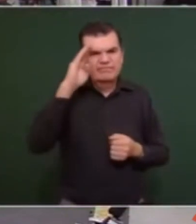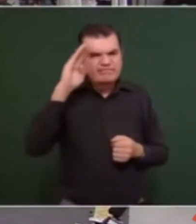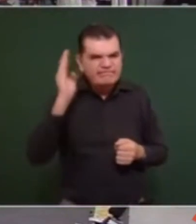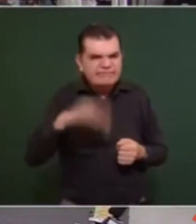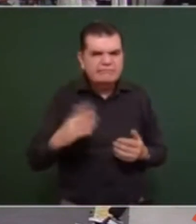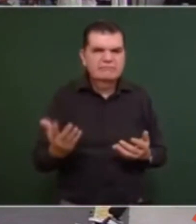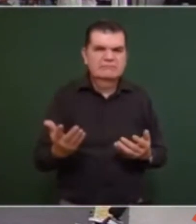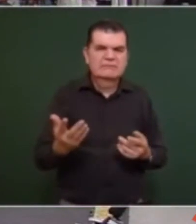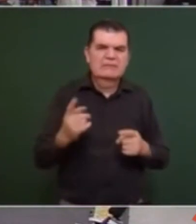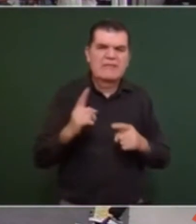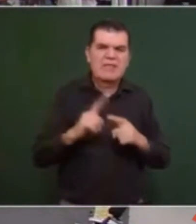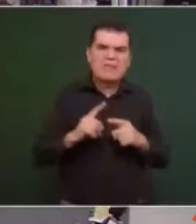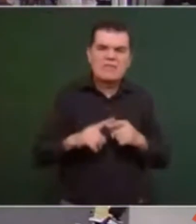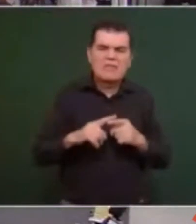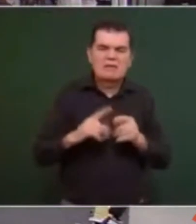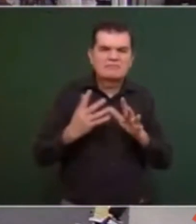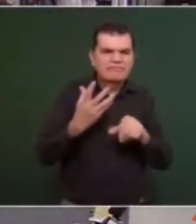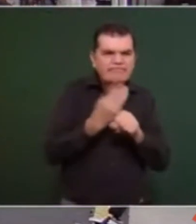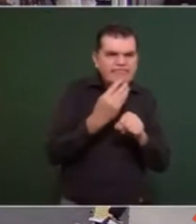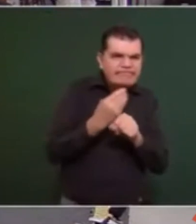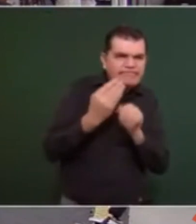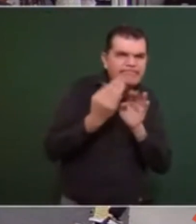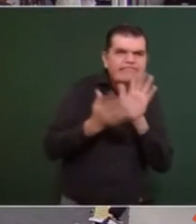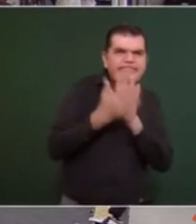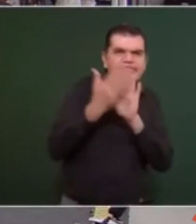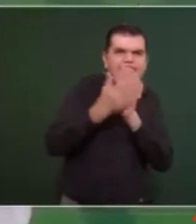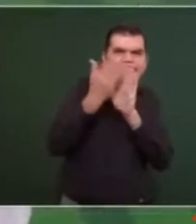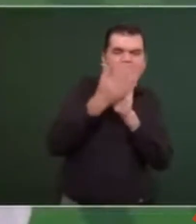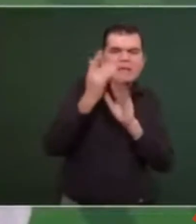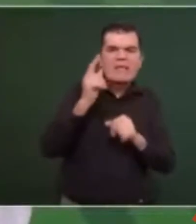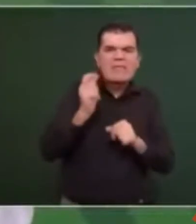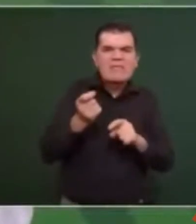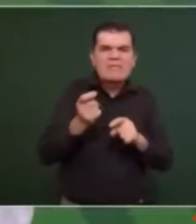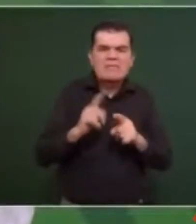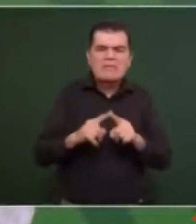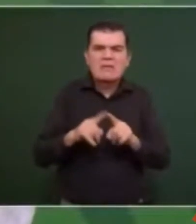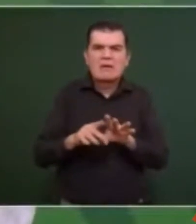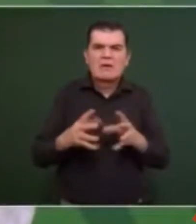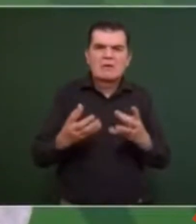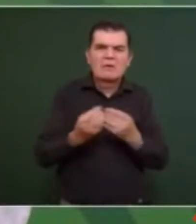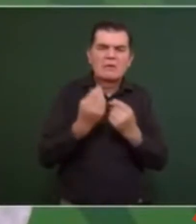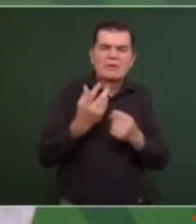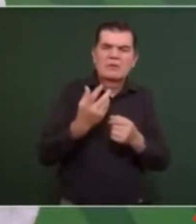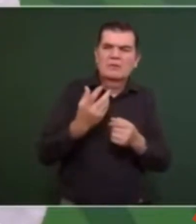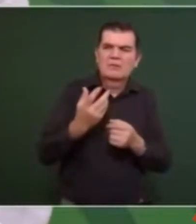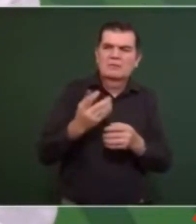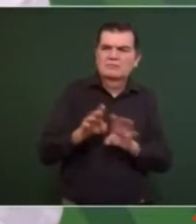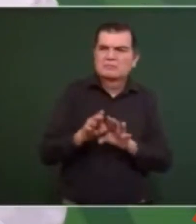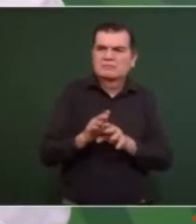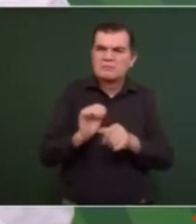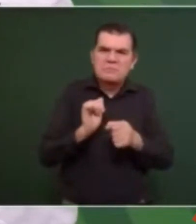albañiles, trabajadores de la construcción,